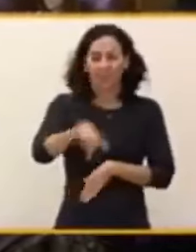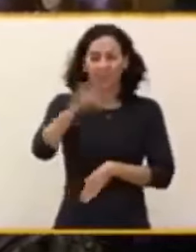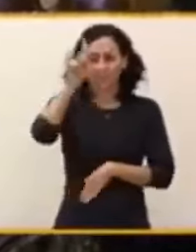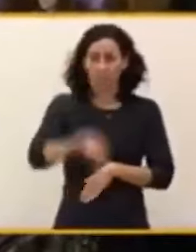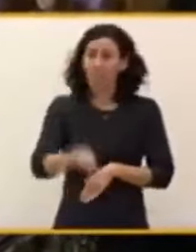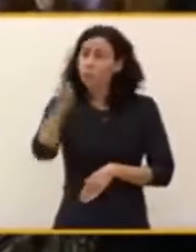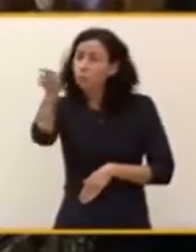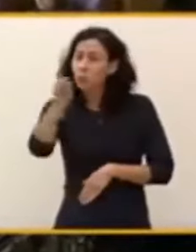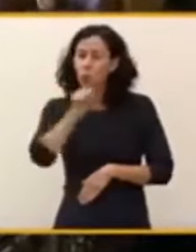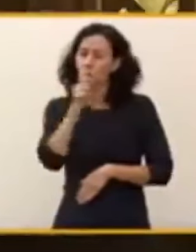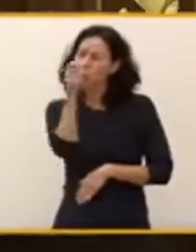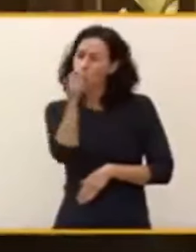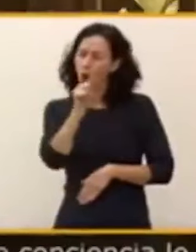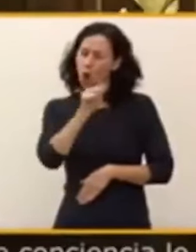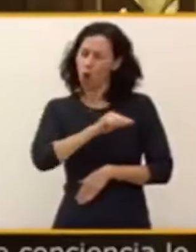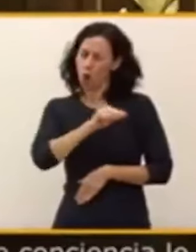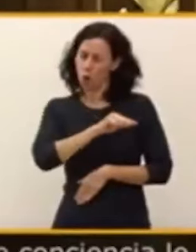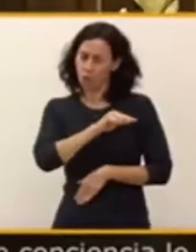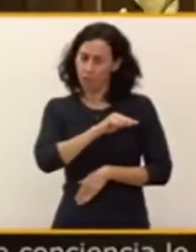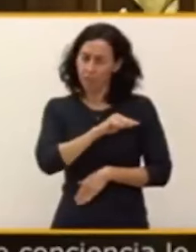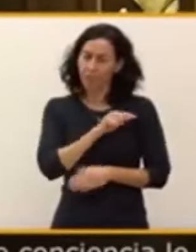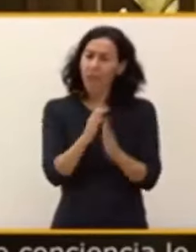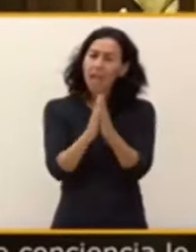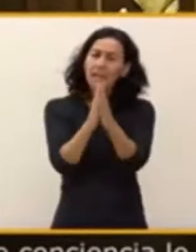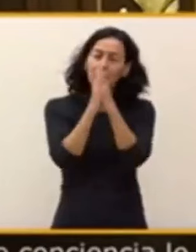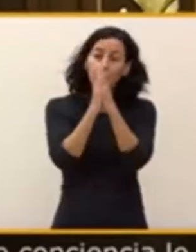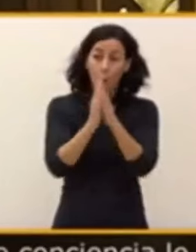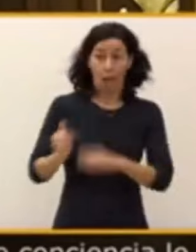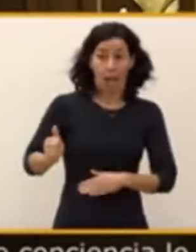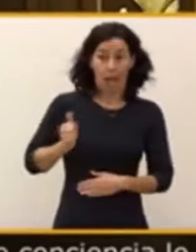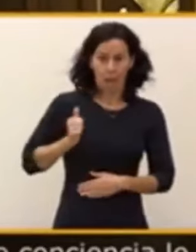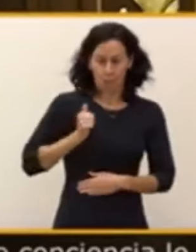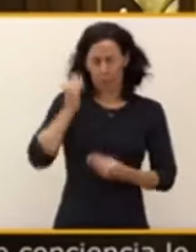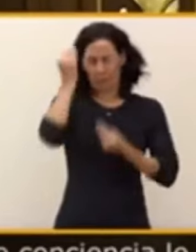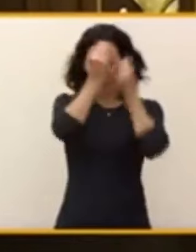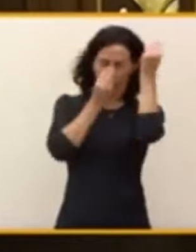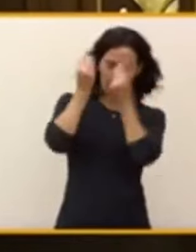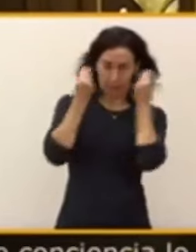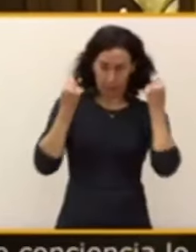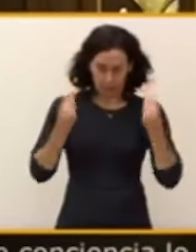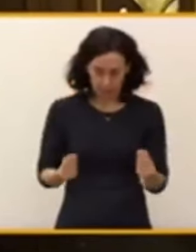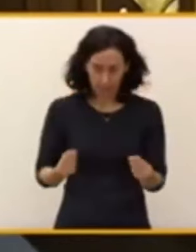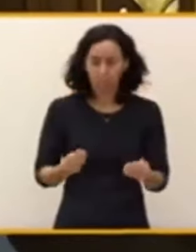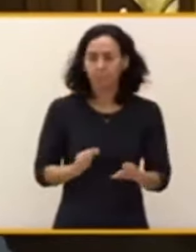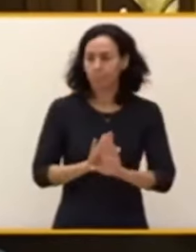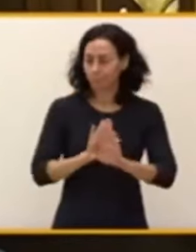lo aproveche y recapacite. En fin, señoría, ha venido usted a hablar de dignidad.